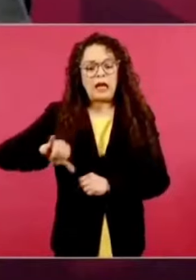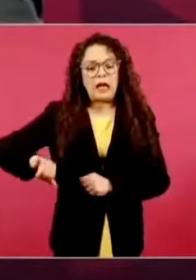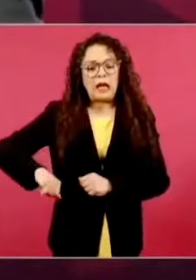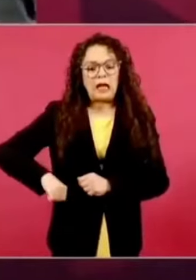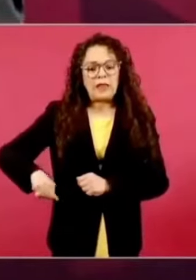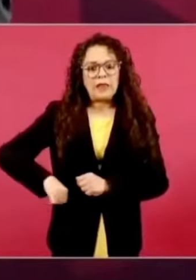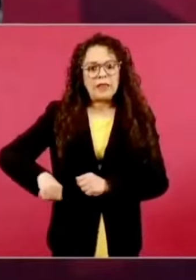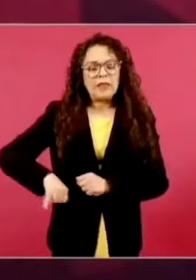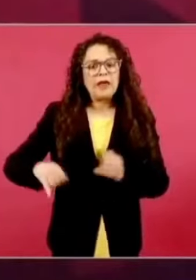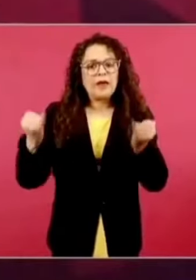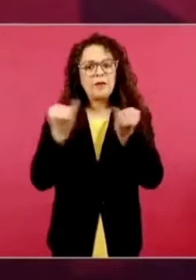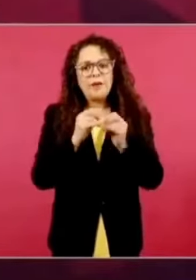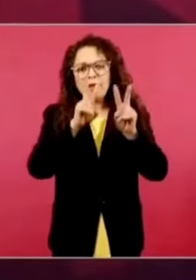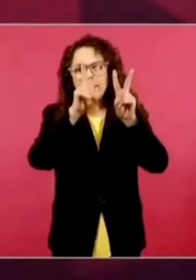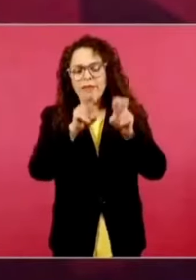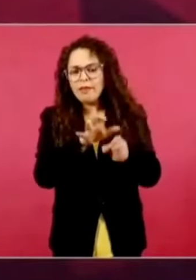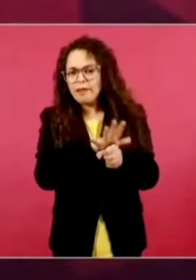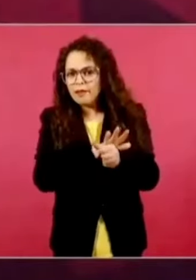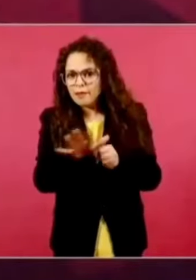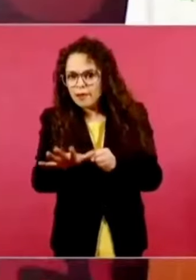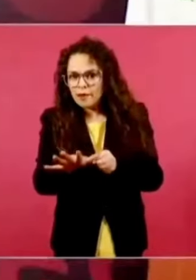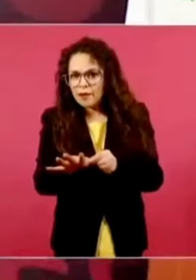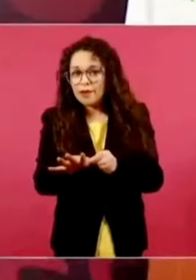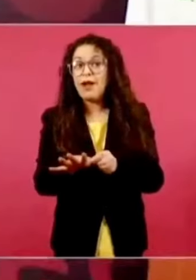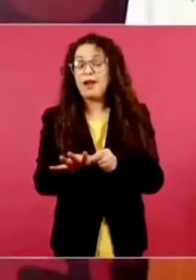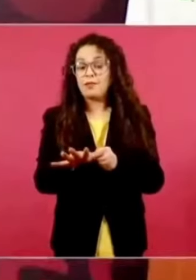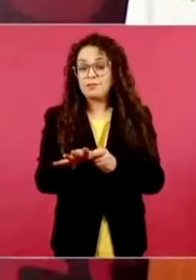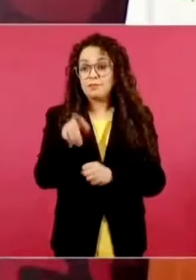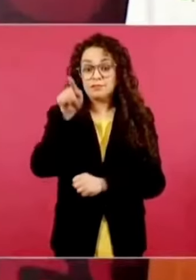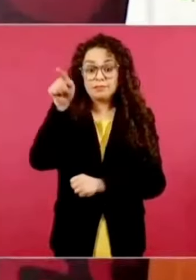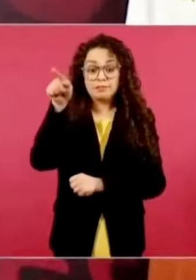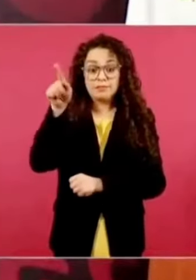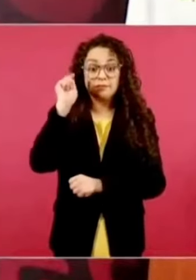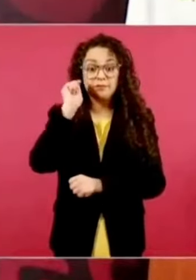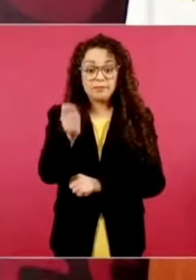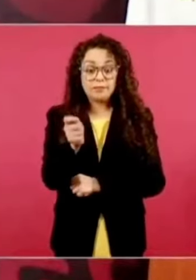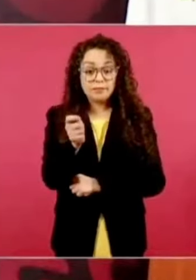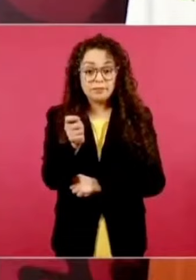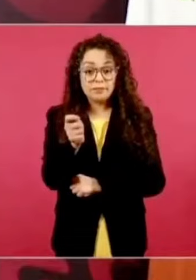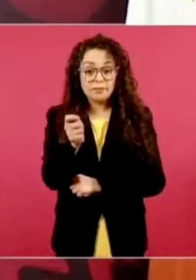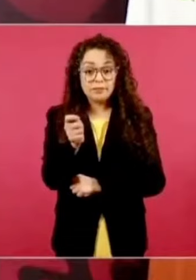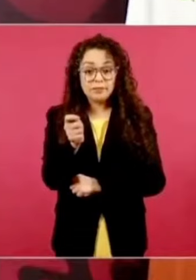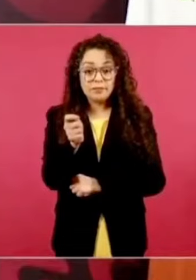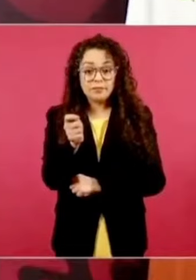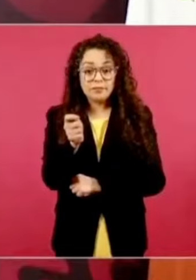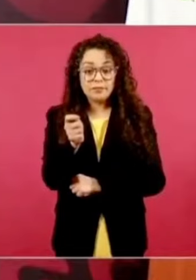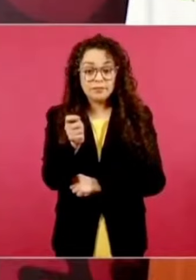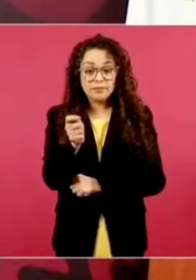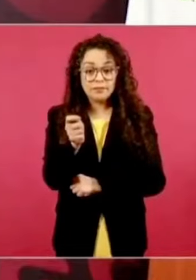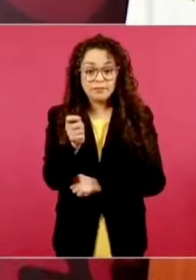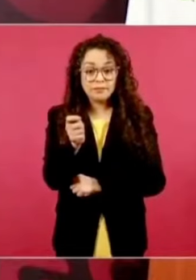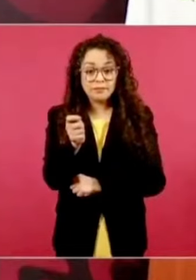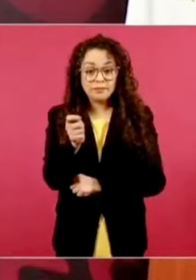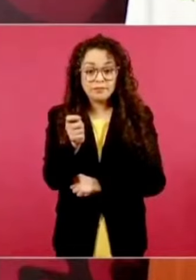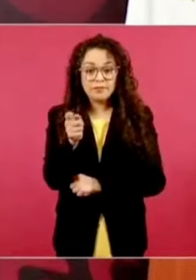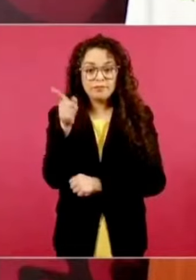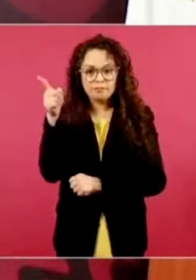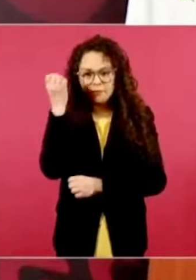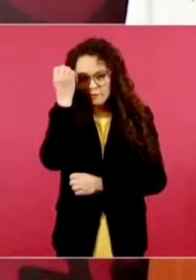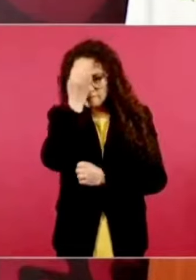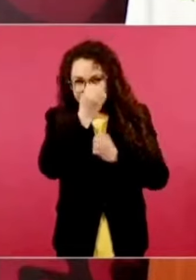como los jueces para ver en qué país